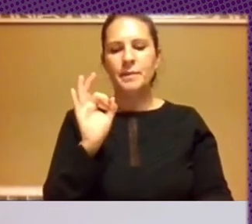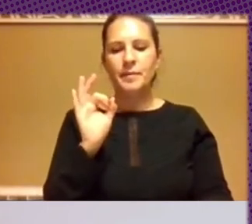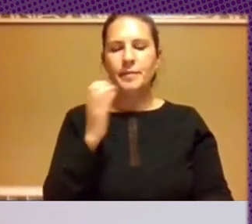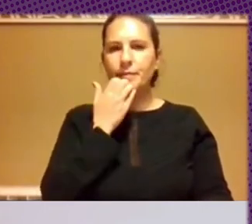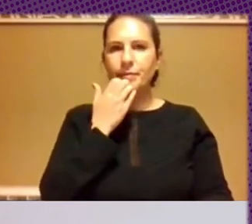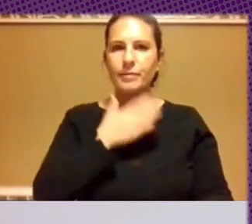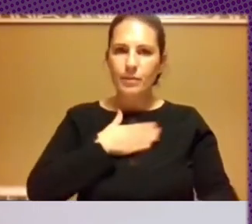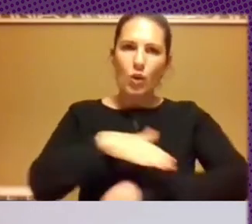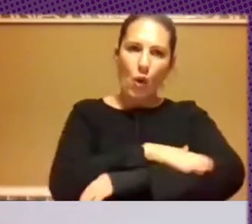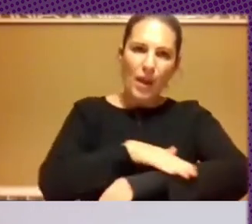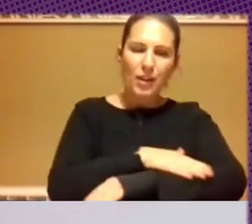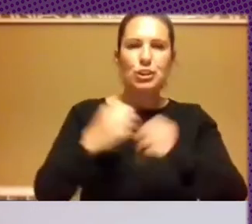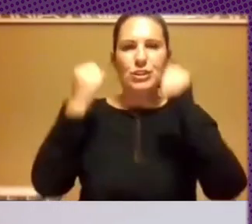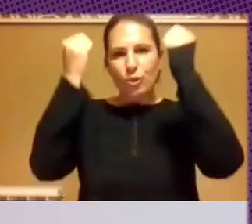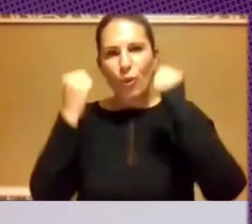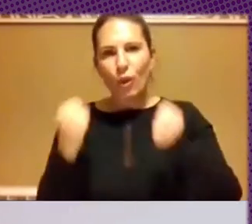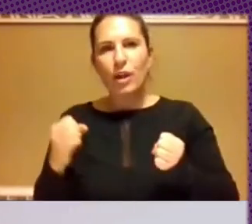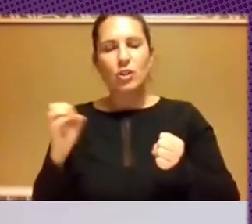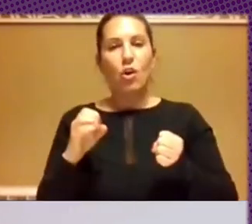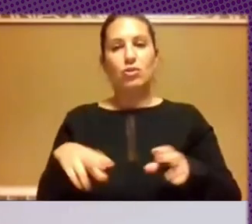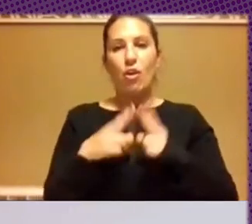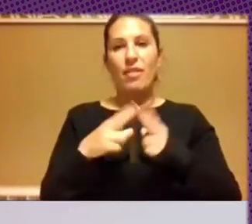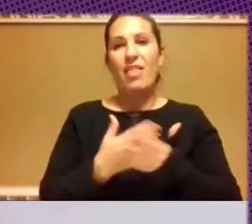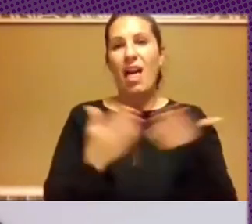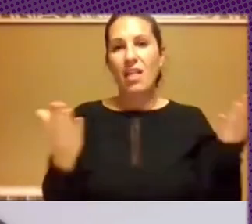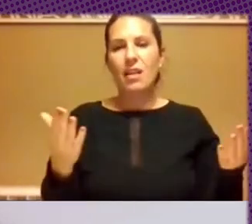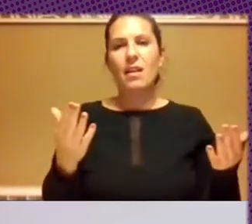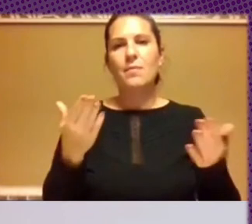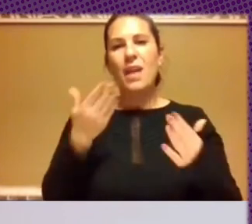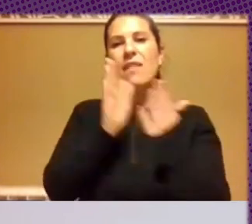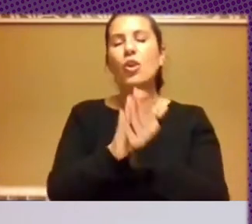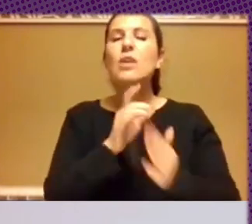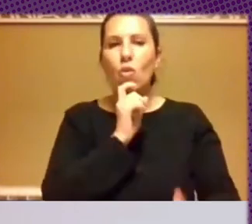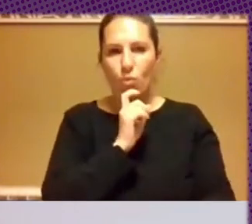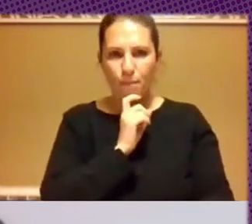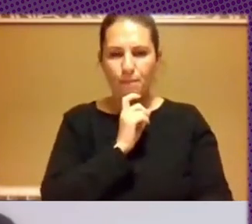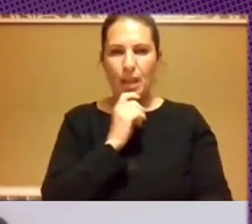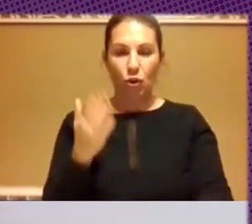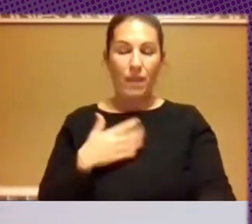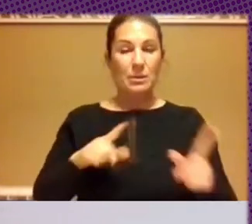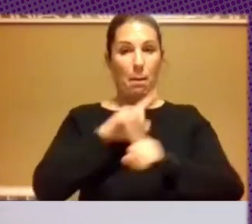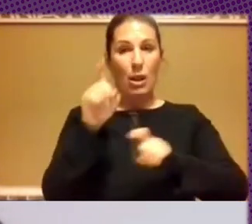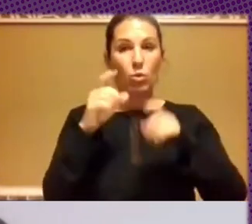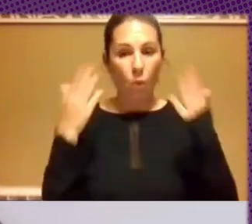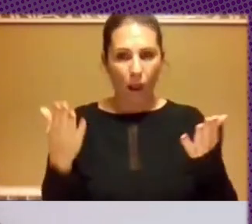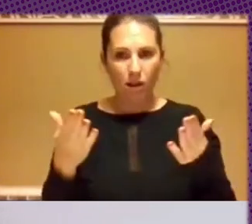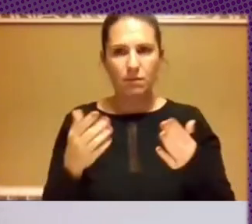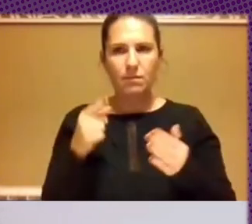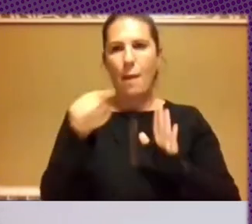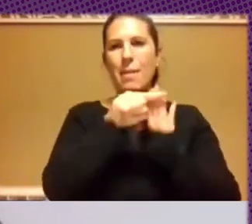gobiernos instituciones o la sociedad civil ¿cómo debe afrontar esto? entonces la pregunta es ¿qué medidas concretas